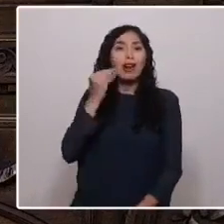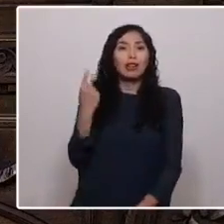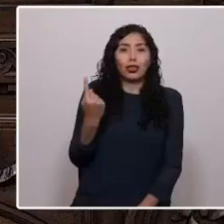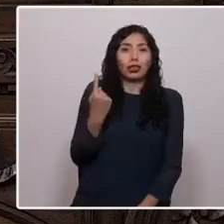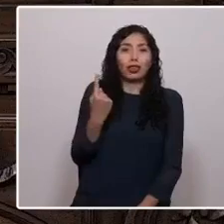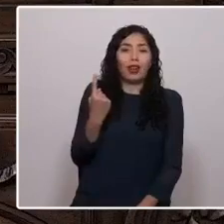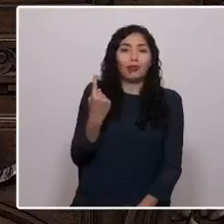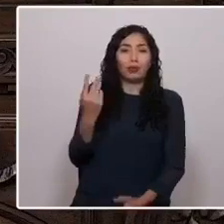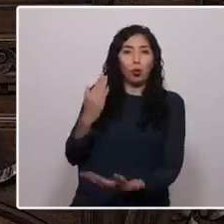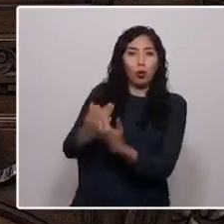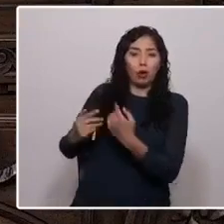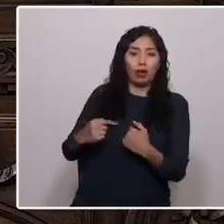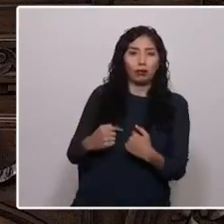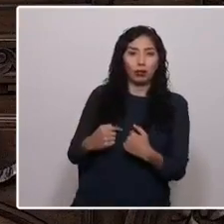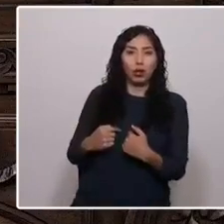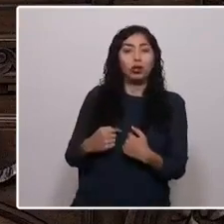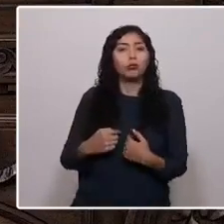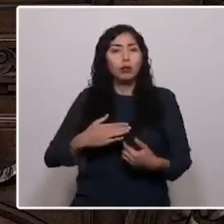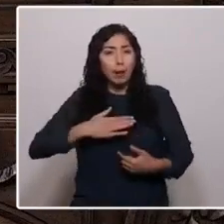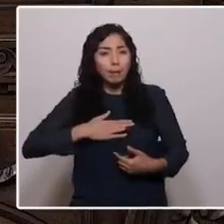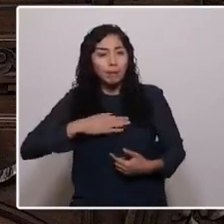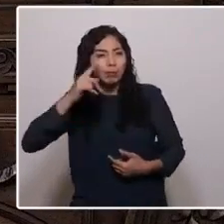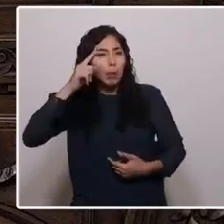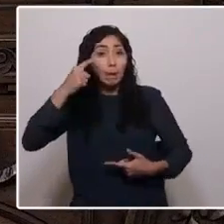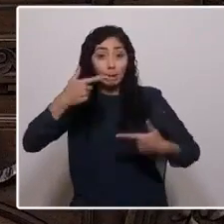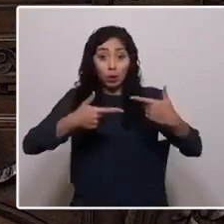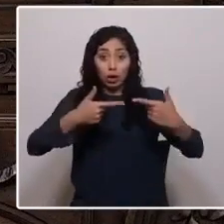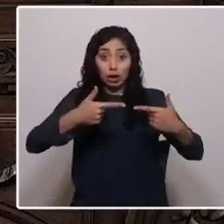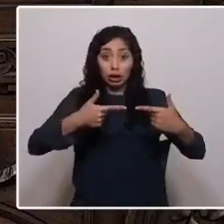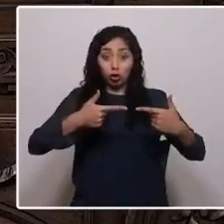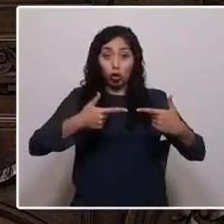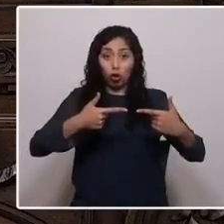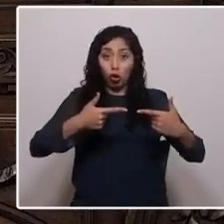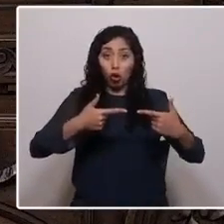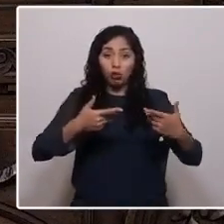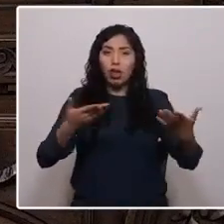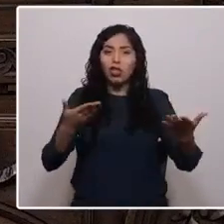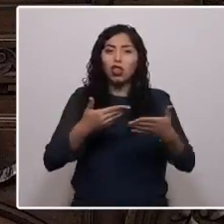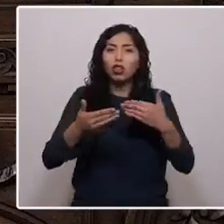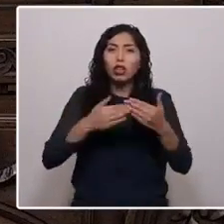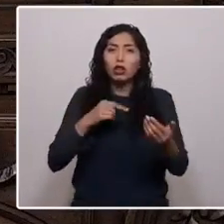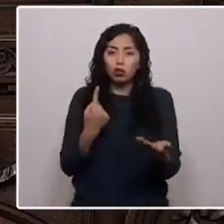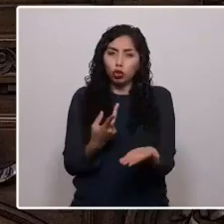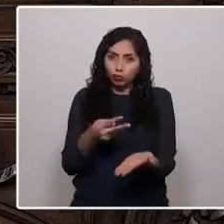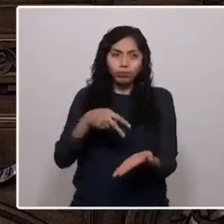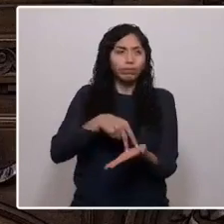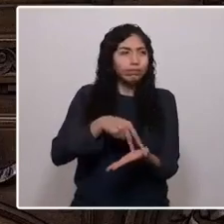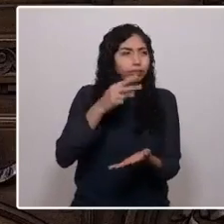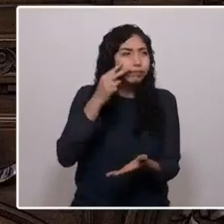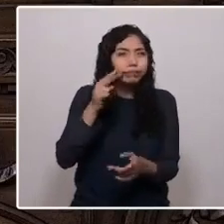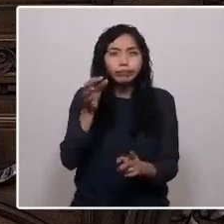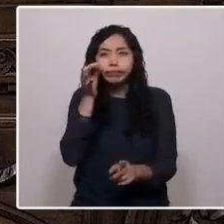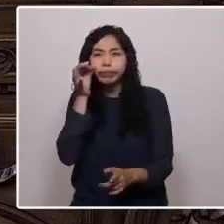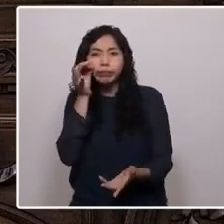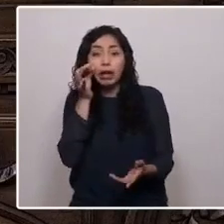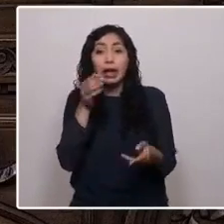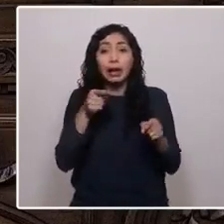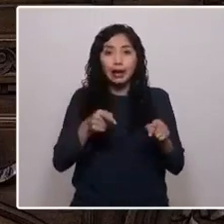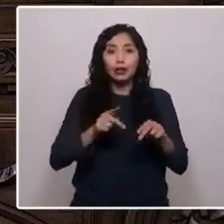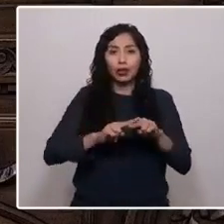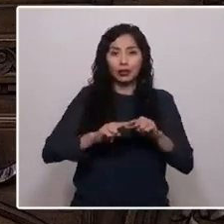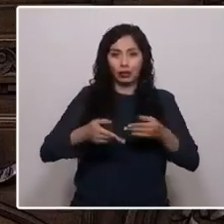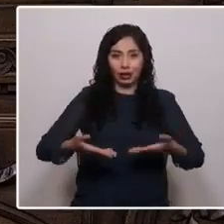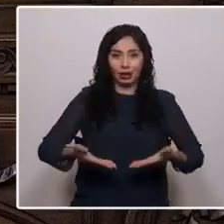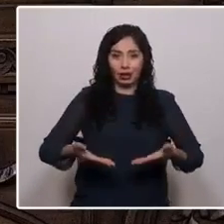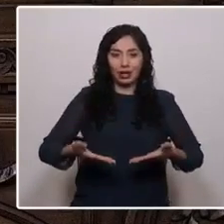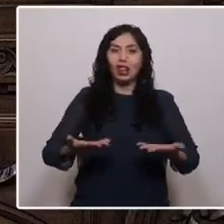me presento porque para mí la política se hace desde lo que somos y de donde nos paramos en la vida. Y eso estamos haciendo aquí, política.